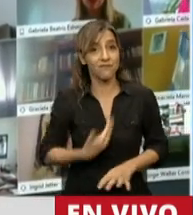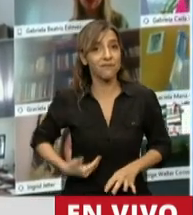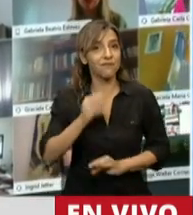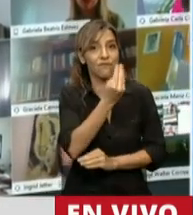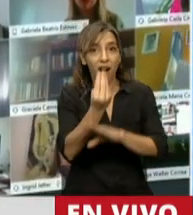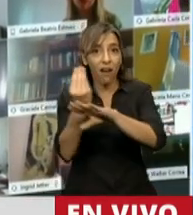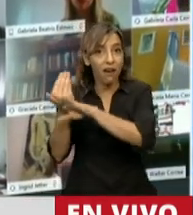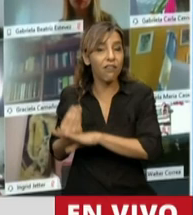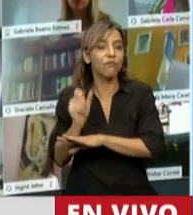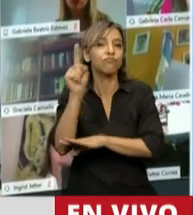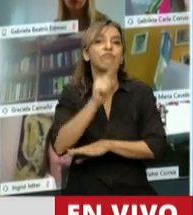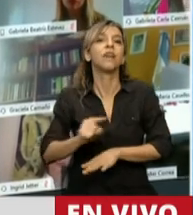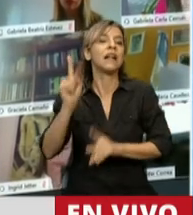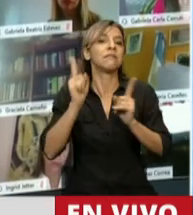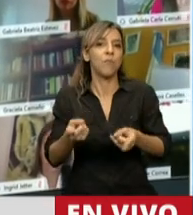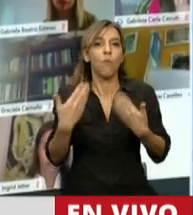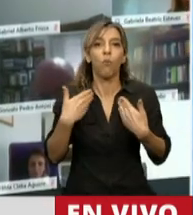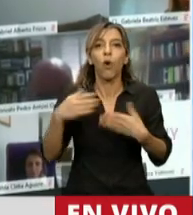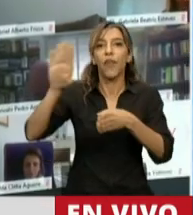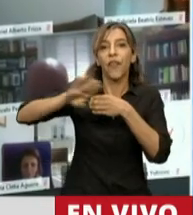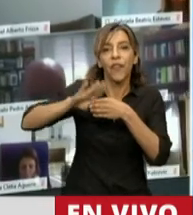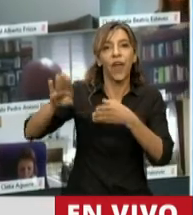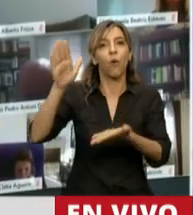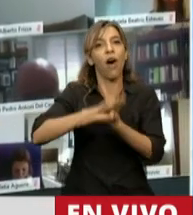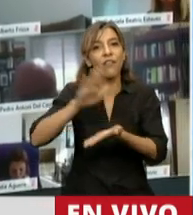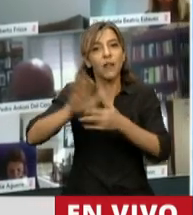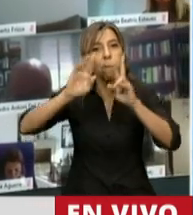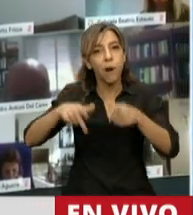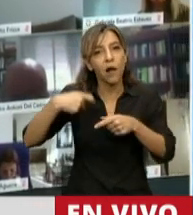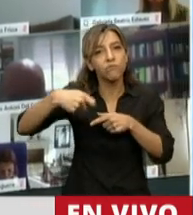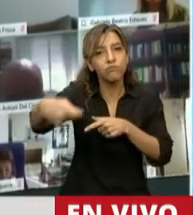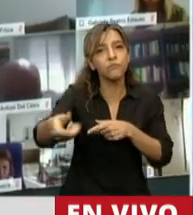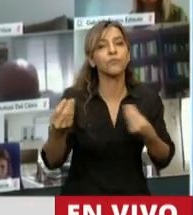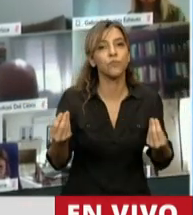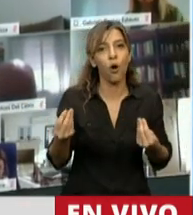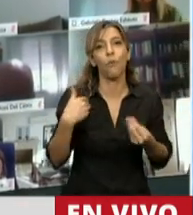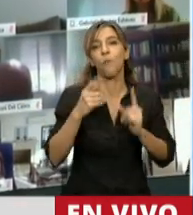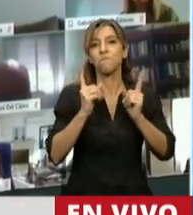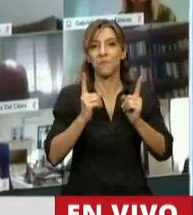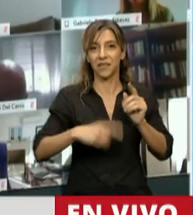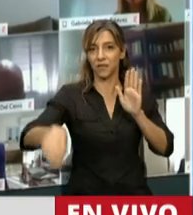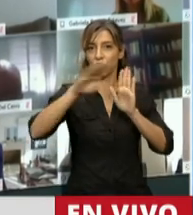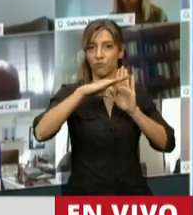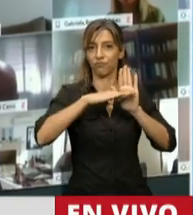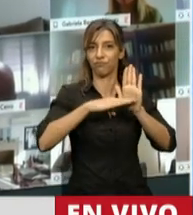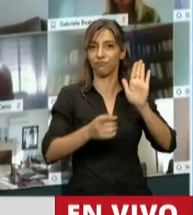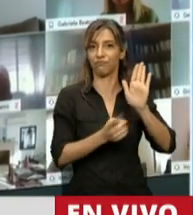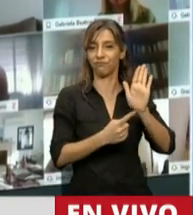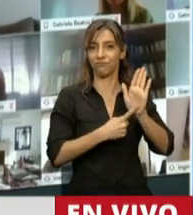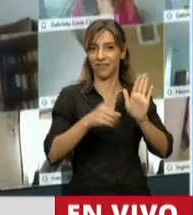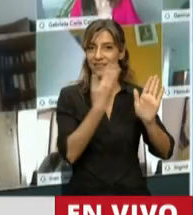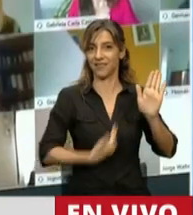sus deudas provinciales en base a los criterios que ha establecido el Estado Nacional